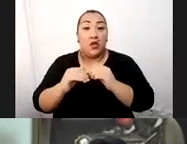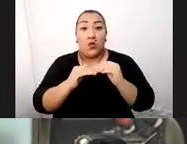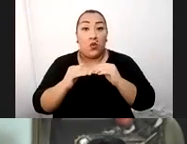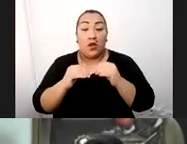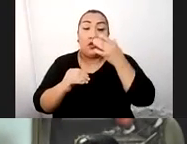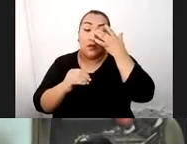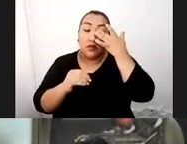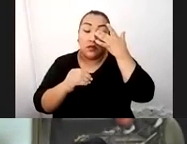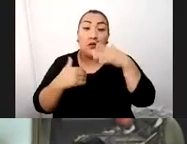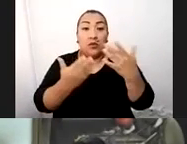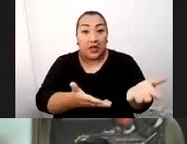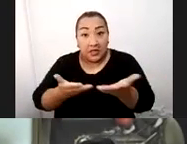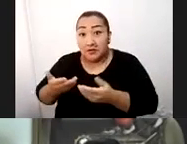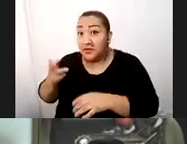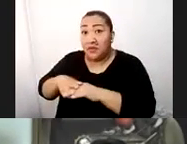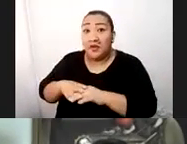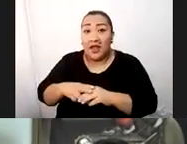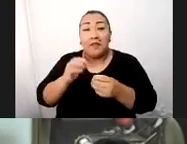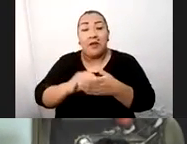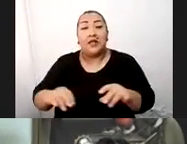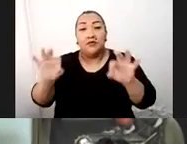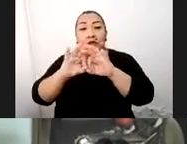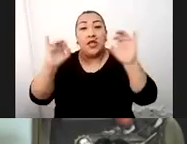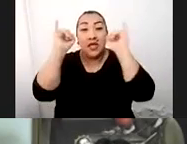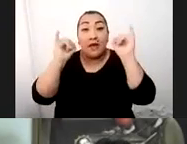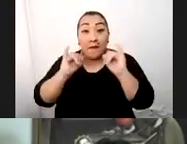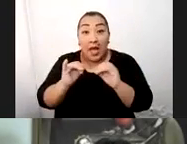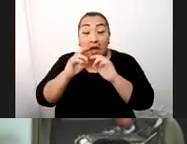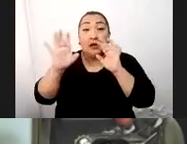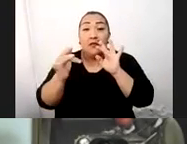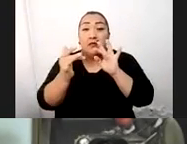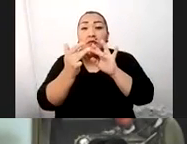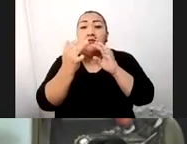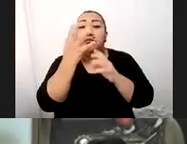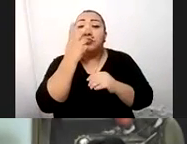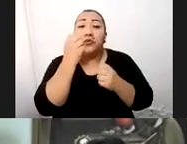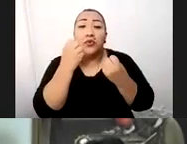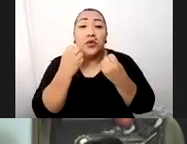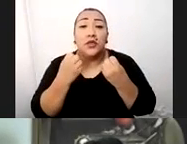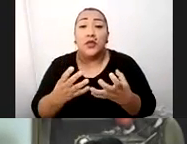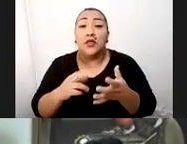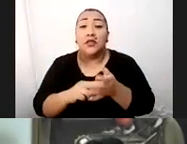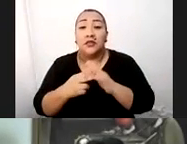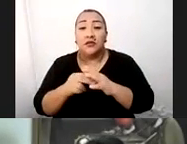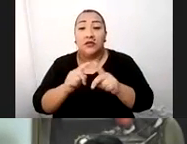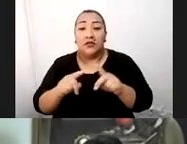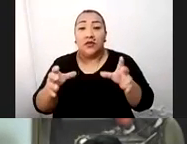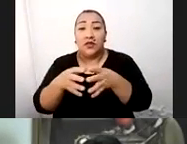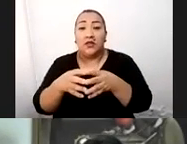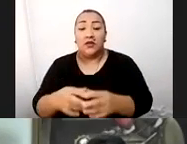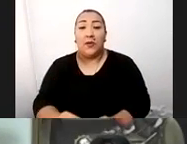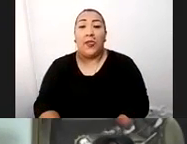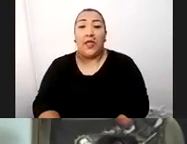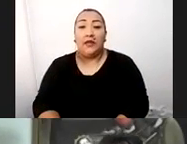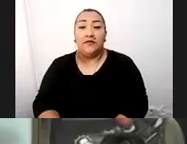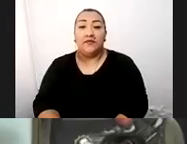recibirlos. Además que el paisaje y la naturaleza, ese contacto natural que tenemos con nuestra madre naturaleza,